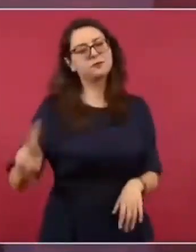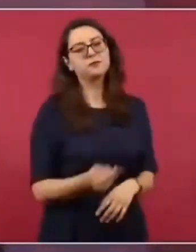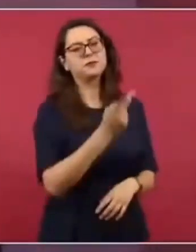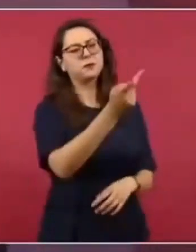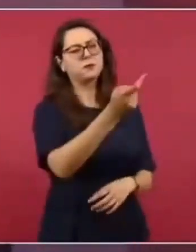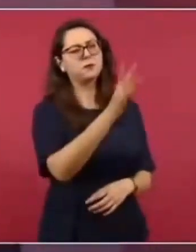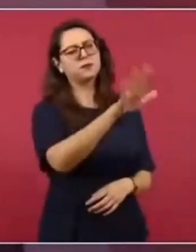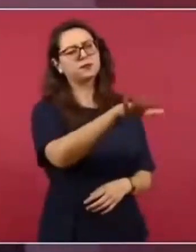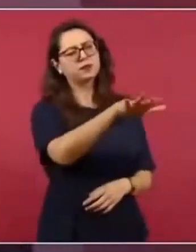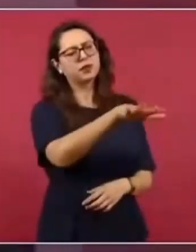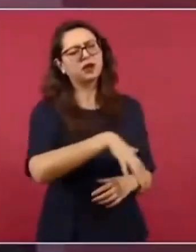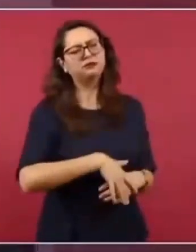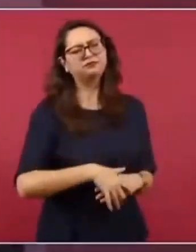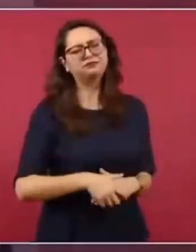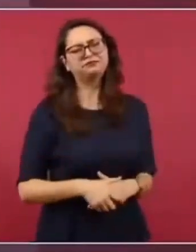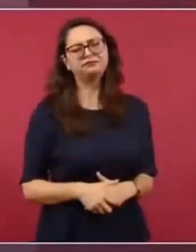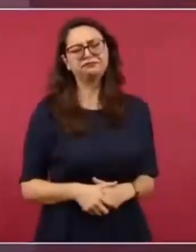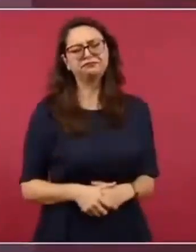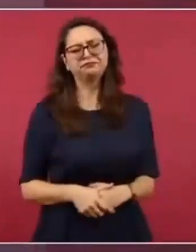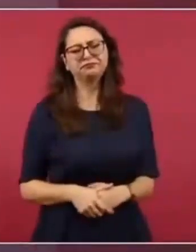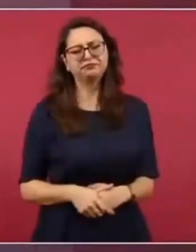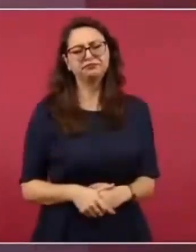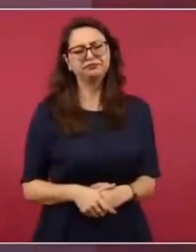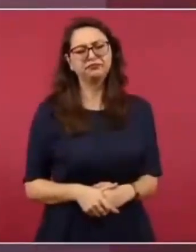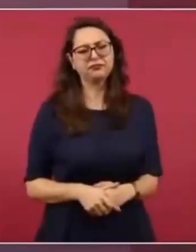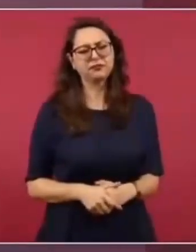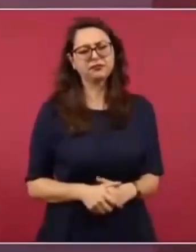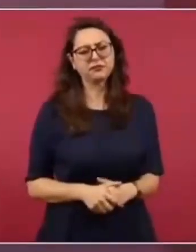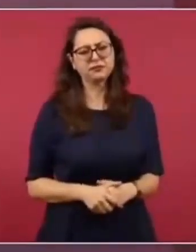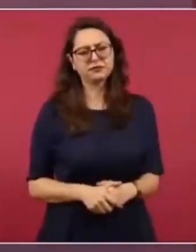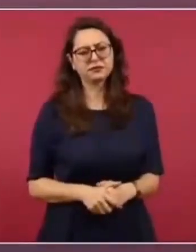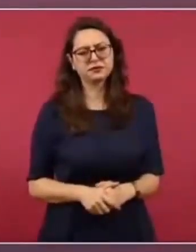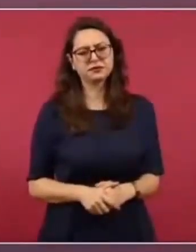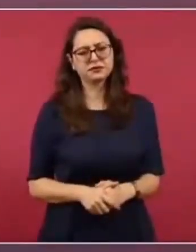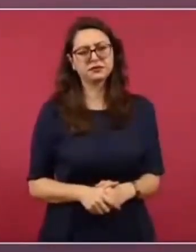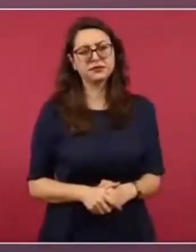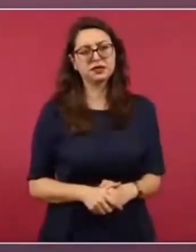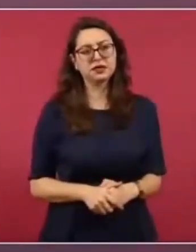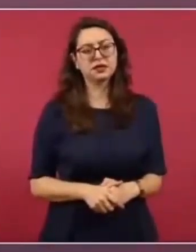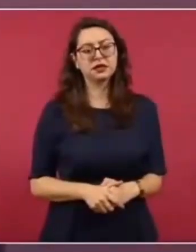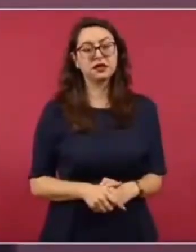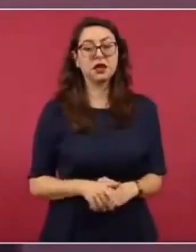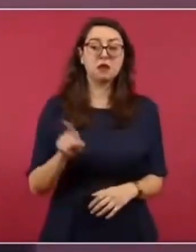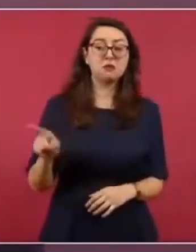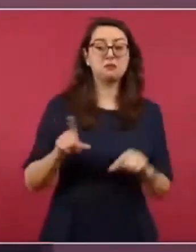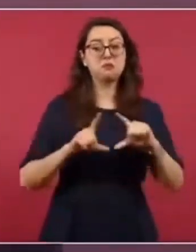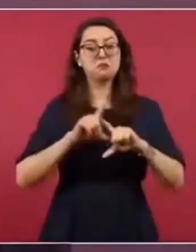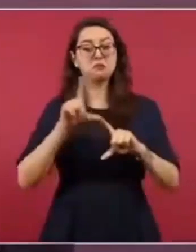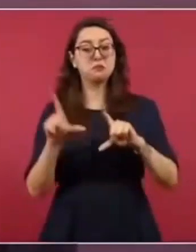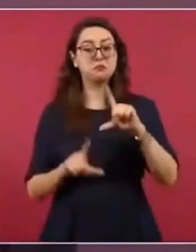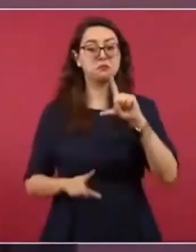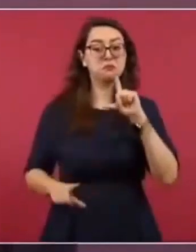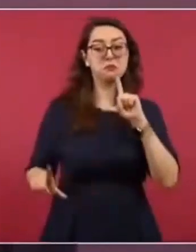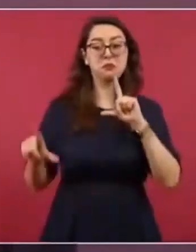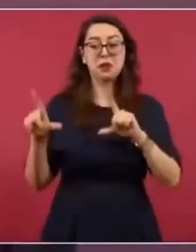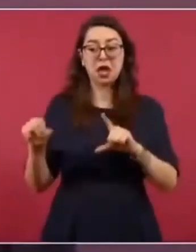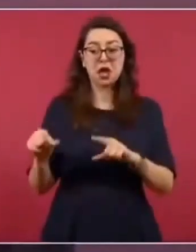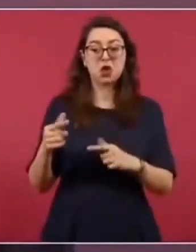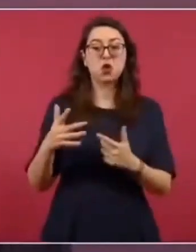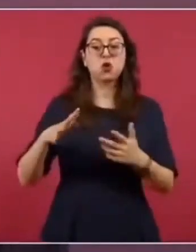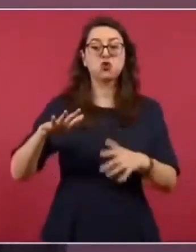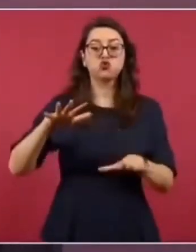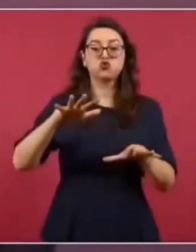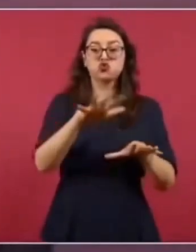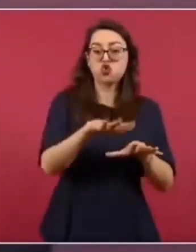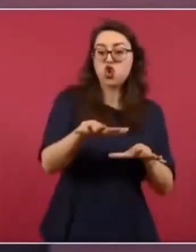¿Verdad que hay zonas en México gobernadas, dominadas